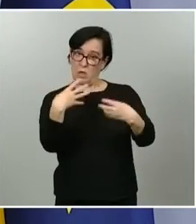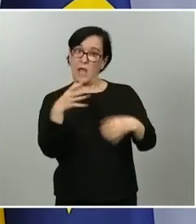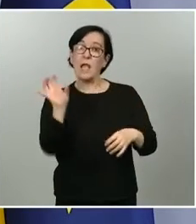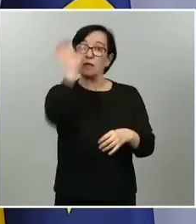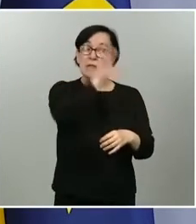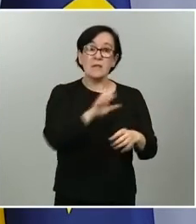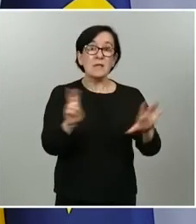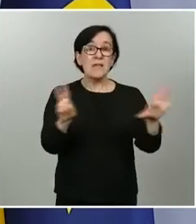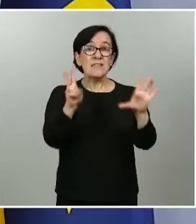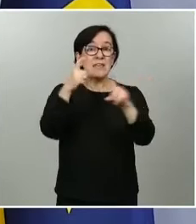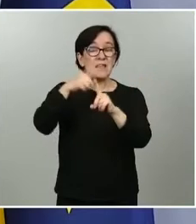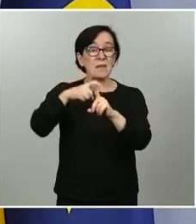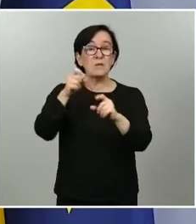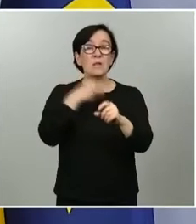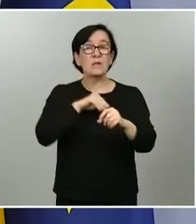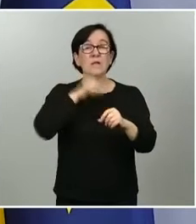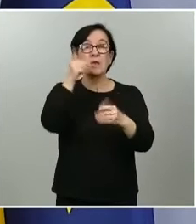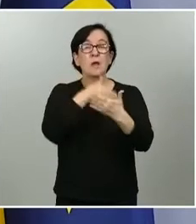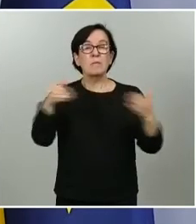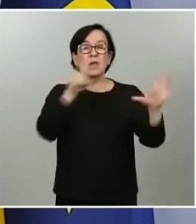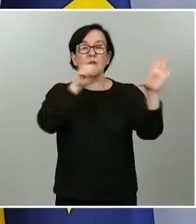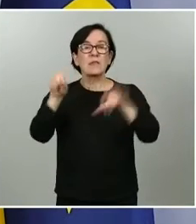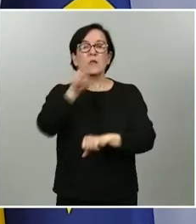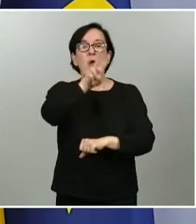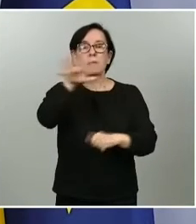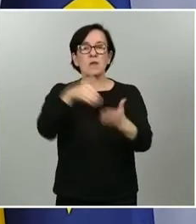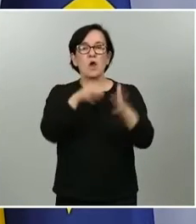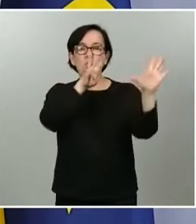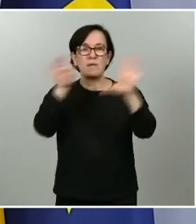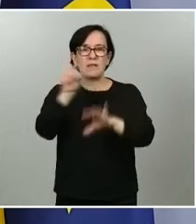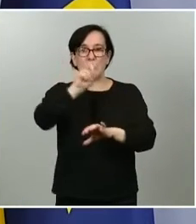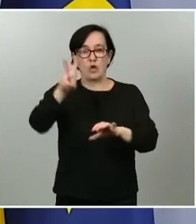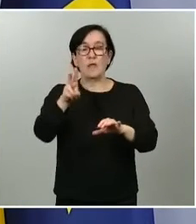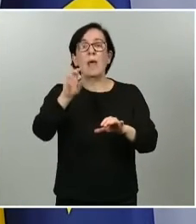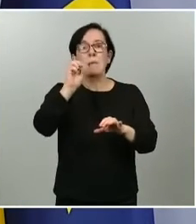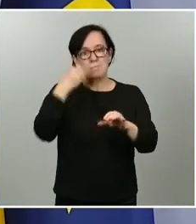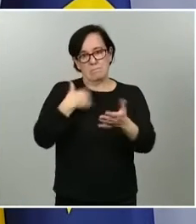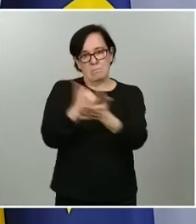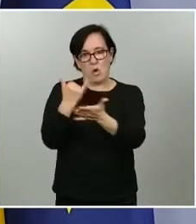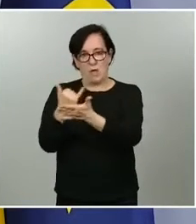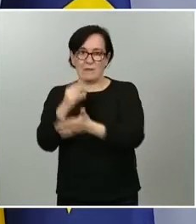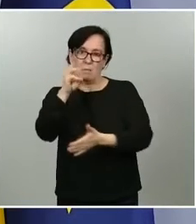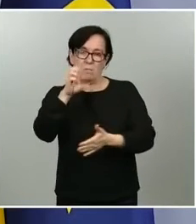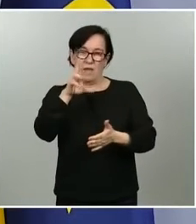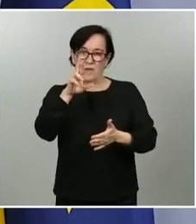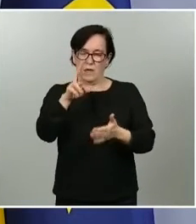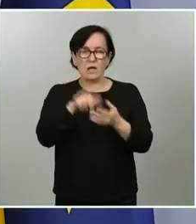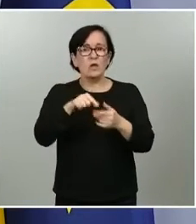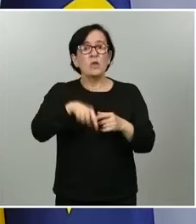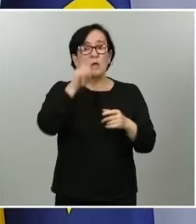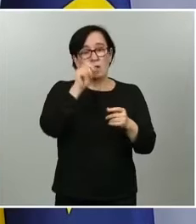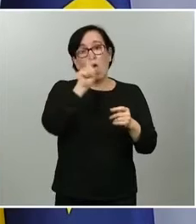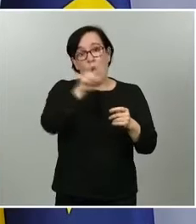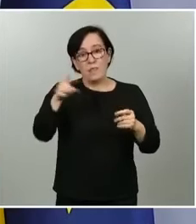7 de mayo en España se han hecho un millón 625.211 PCR 1.625.211 PCR